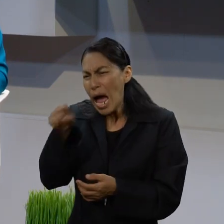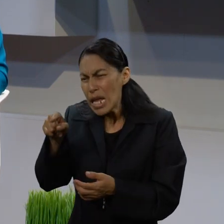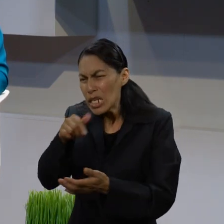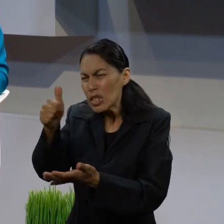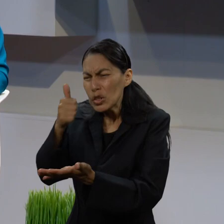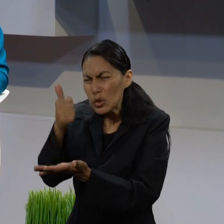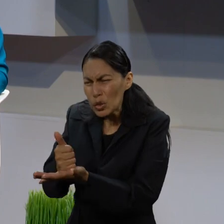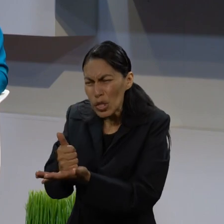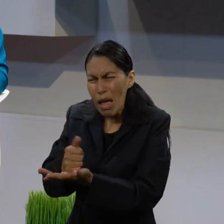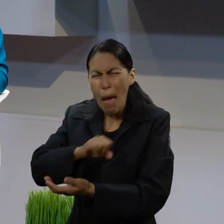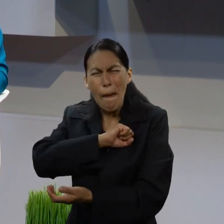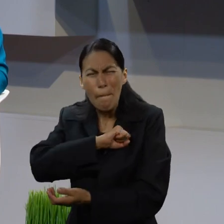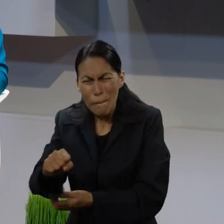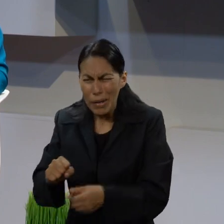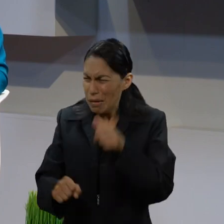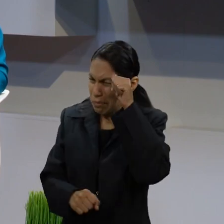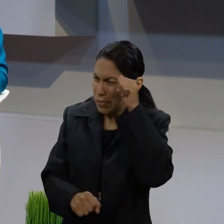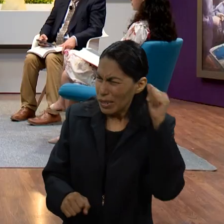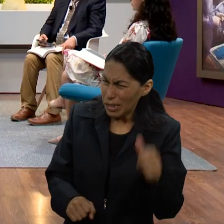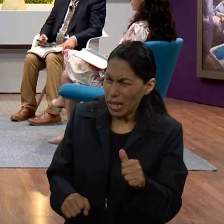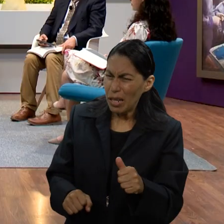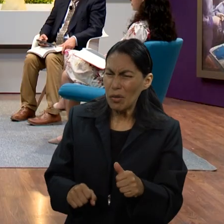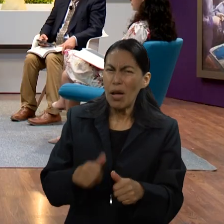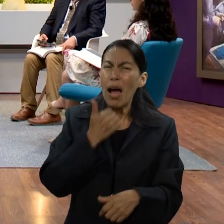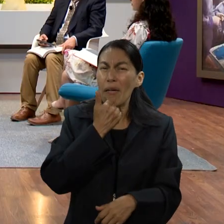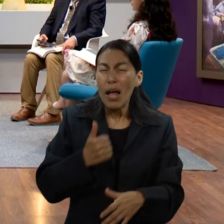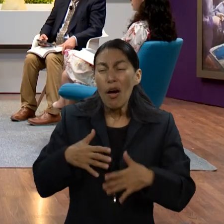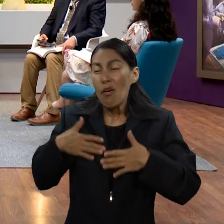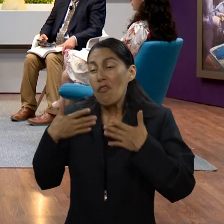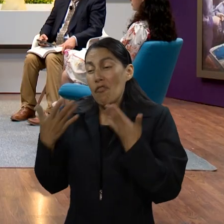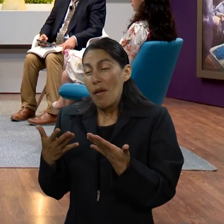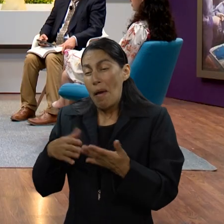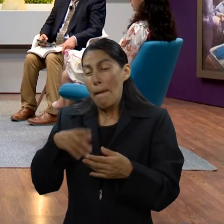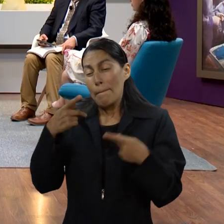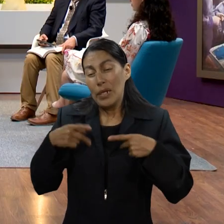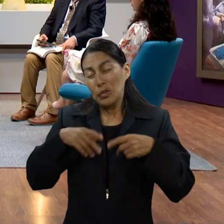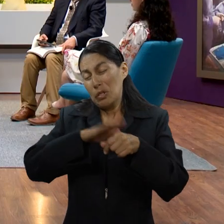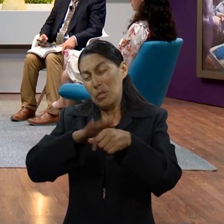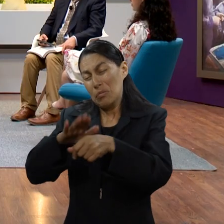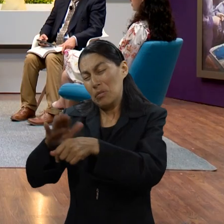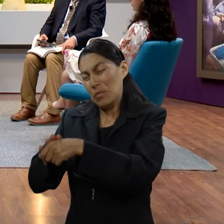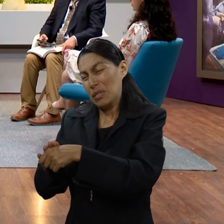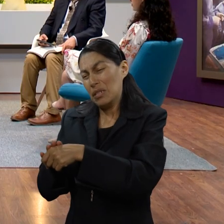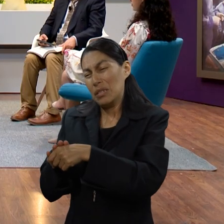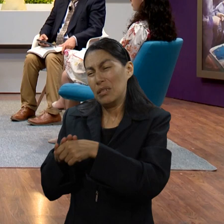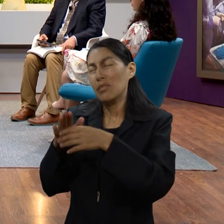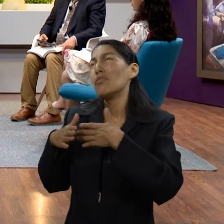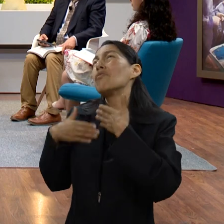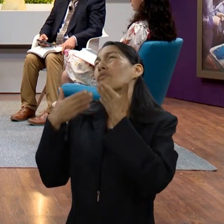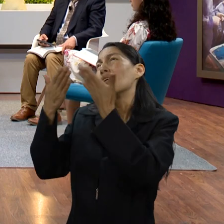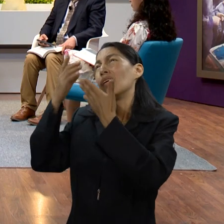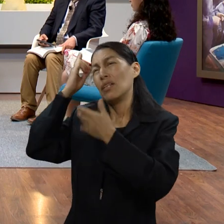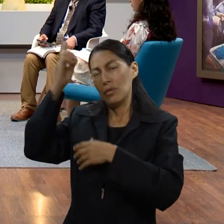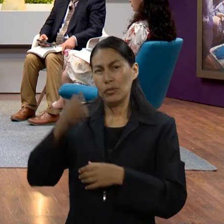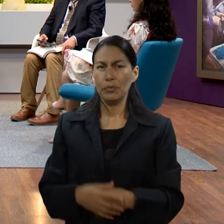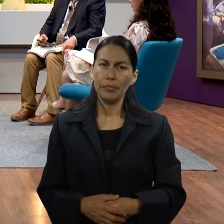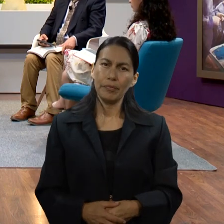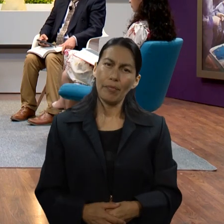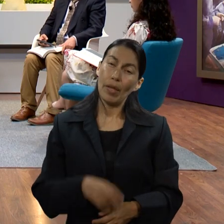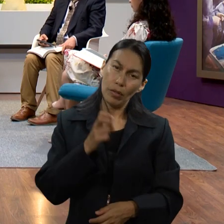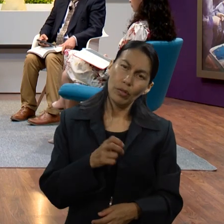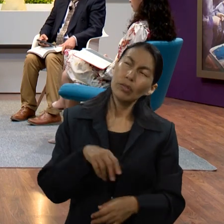una ciudad tan corrupta, tan depravada, sí tenían que haber otras personas que adoraban a Dios, que creían en Él.